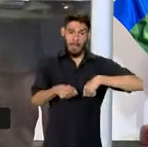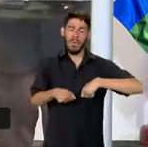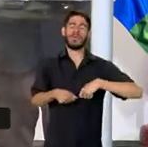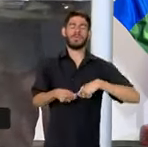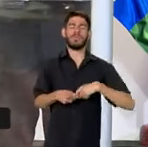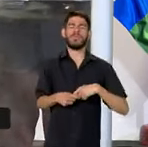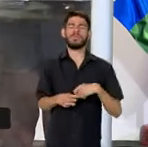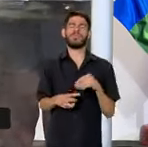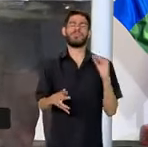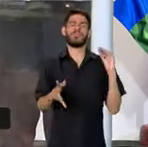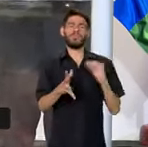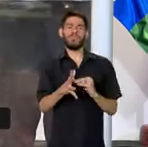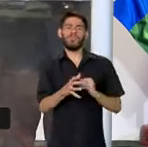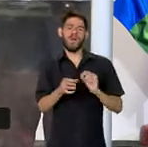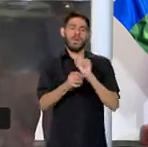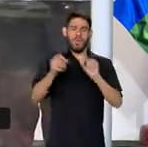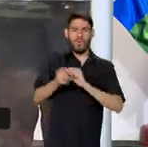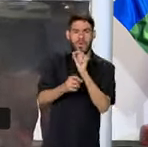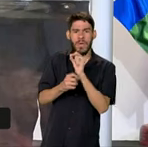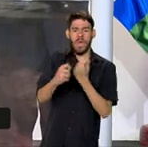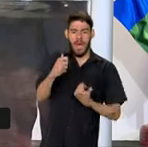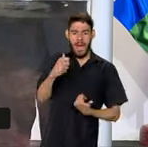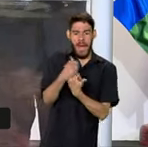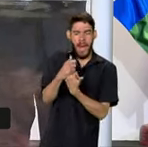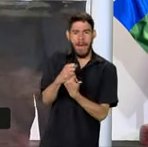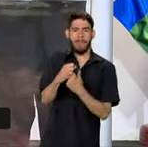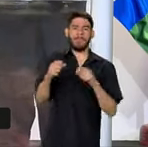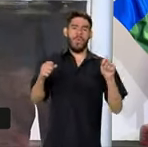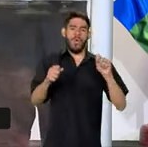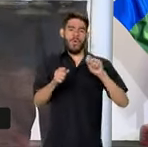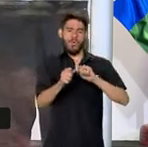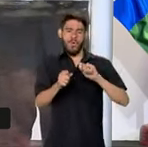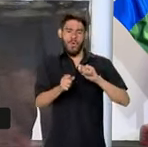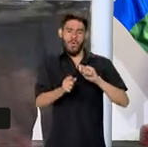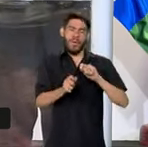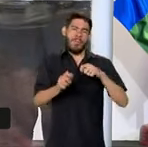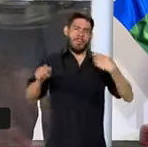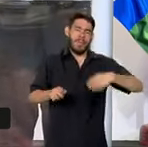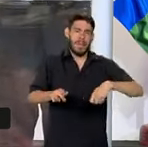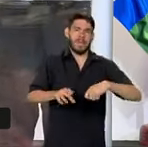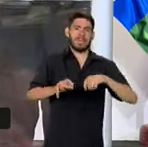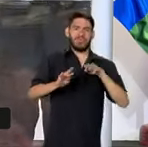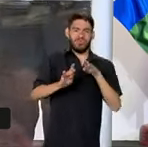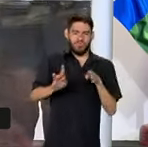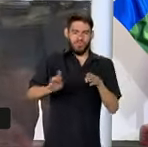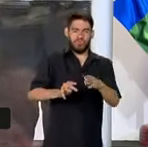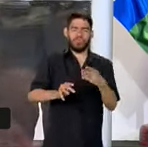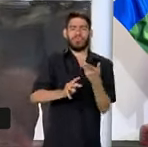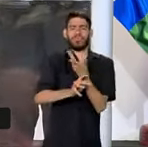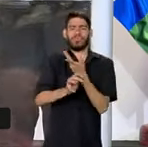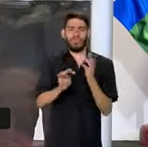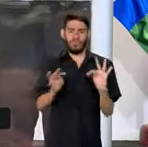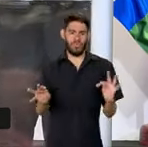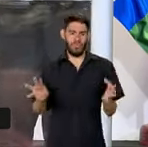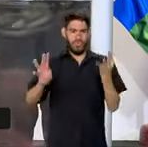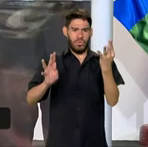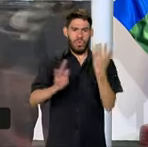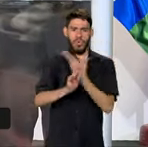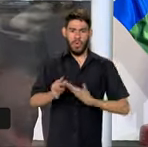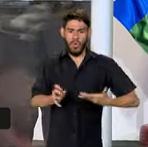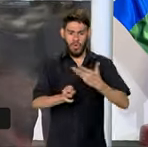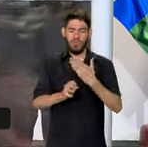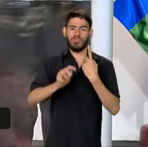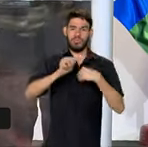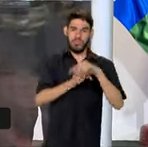falta apoyo, falta infraestructura de estradas, falta troca de tecnologías entre nuestros países para